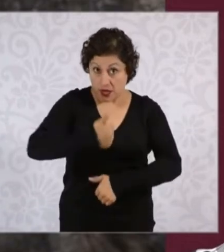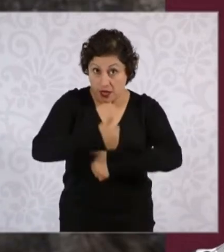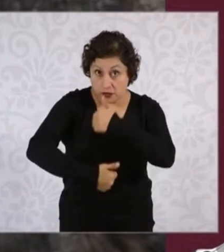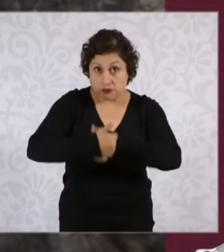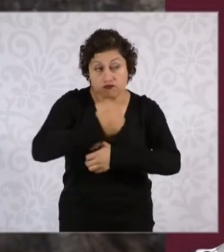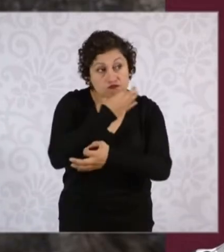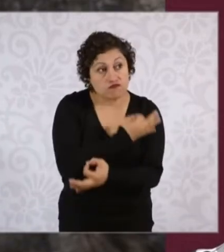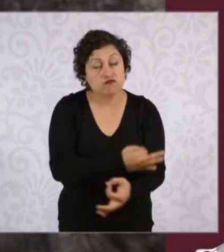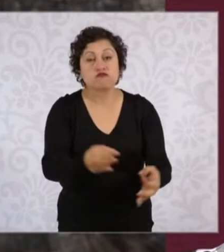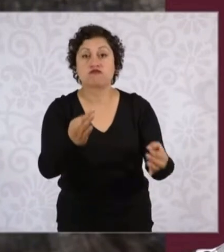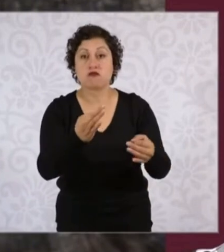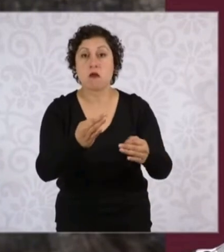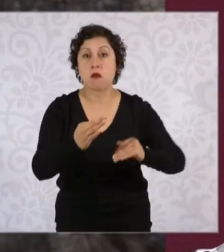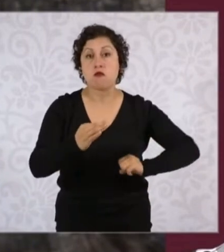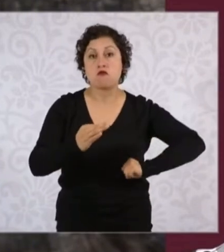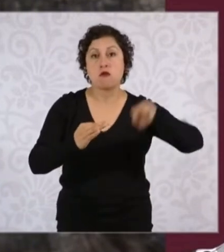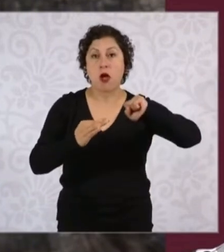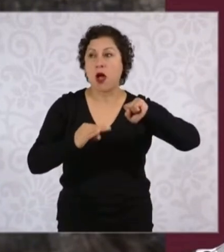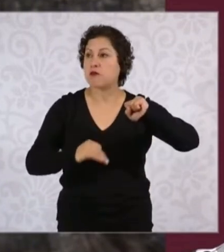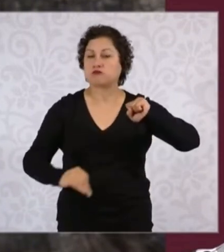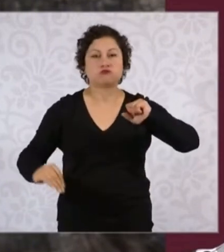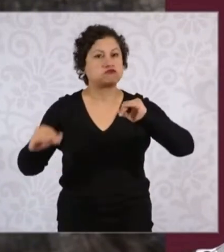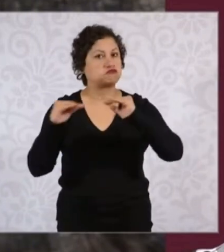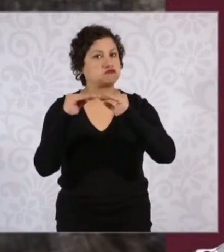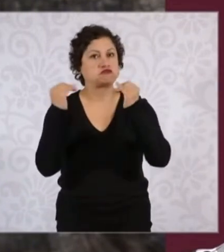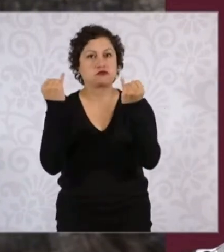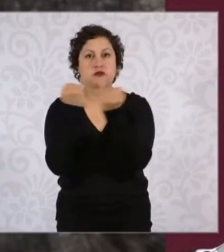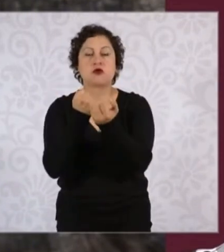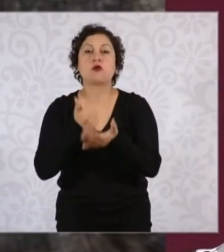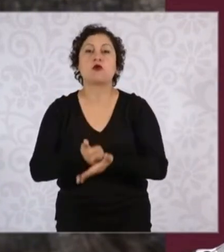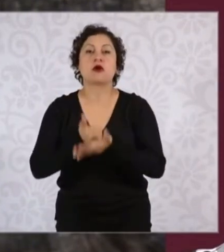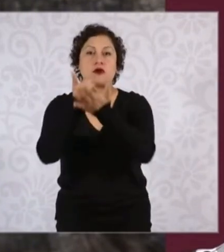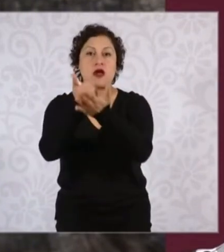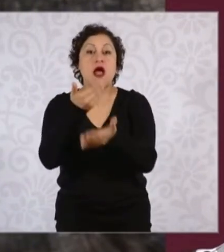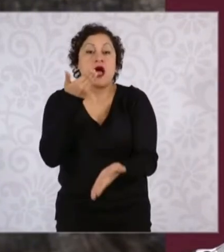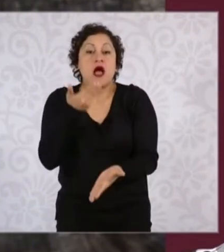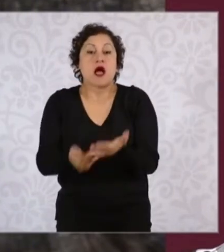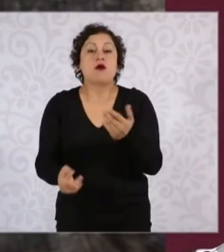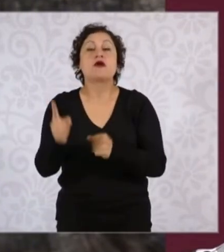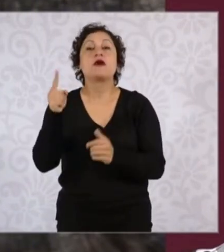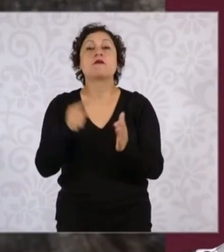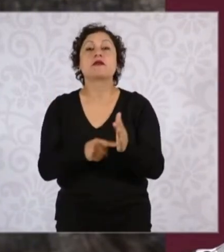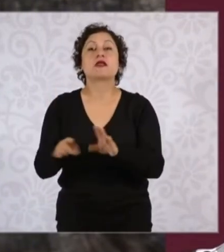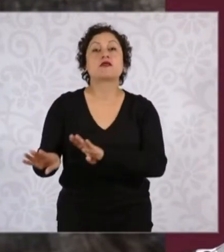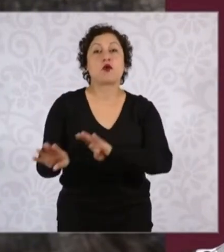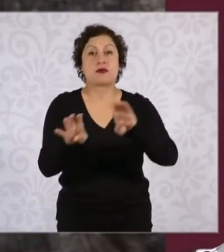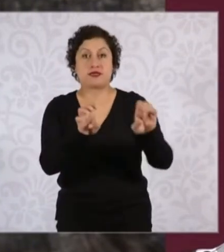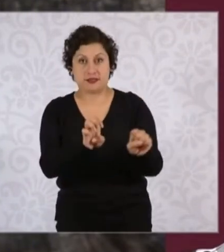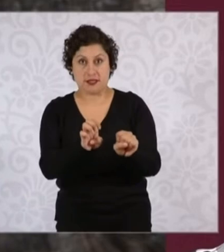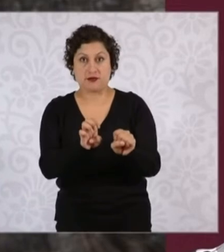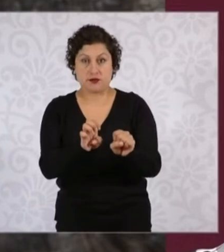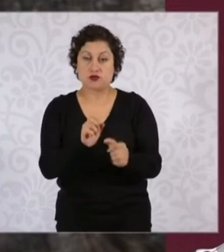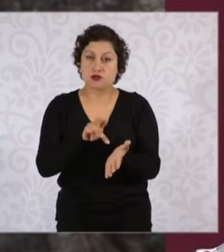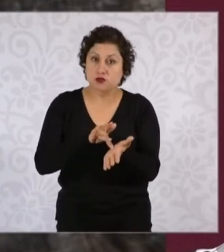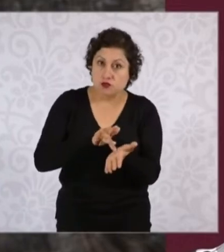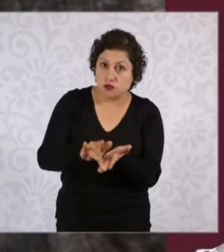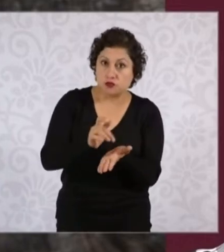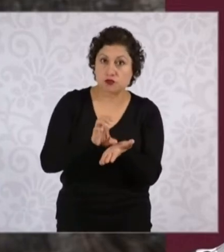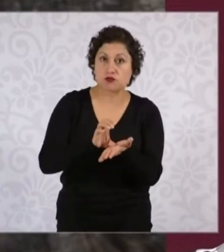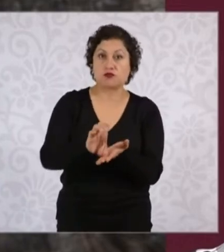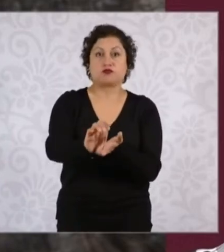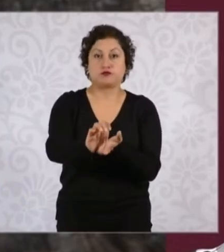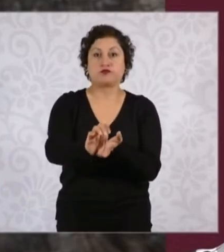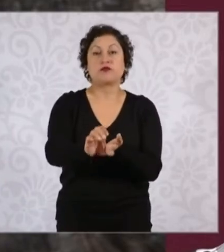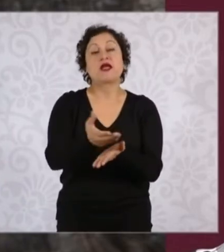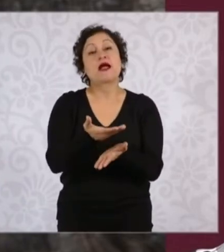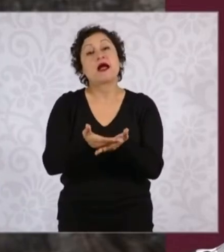Sheinbaum, por lo tanto llegará a mil 900 pesos. Pero además se va a dar 700